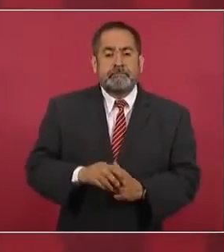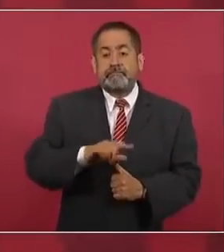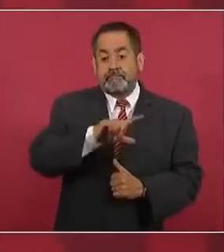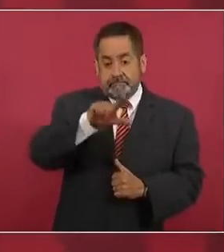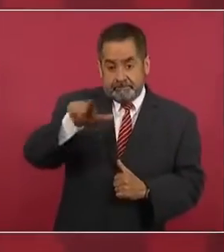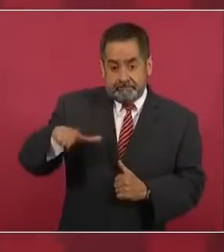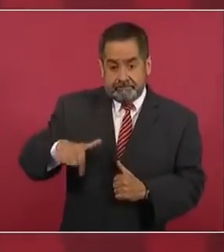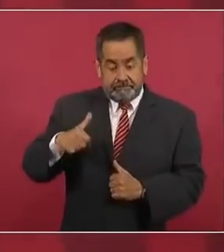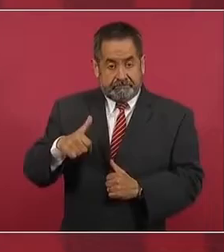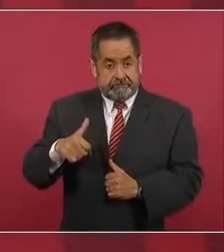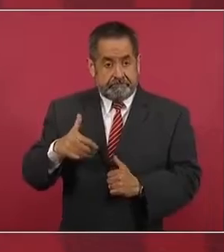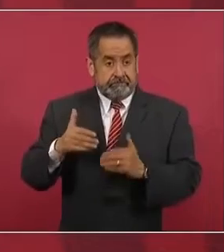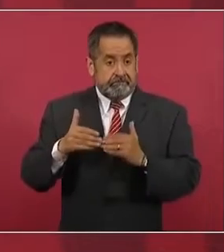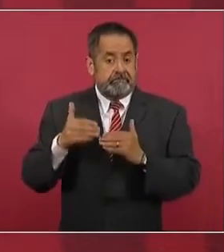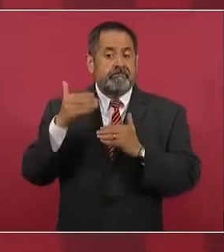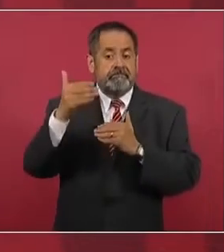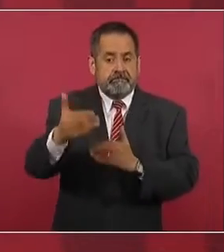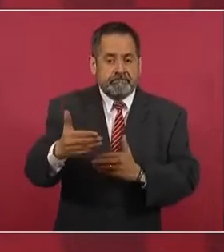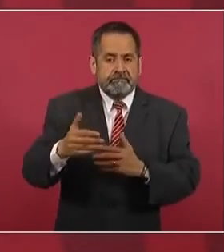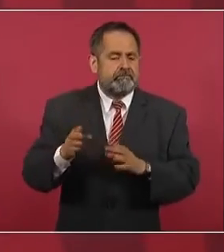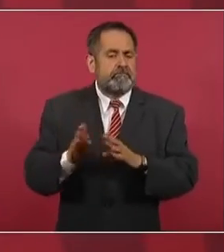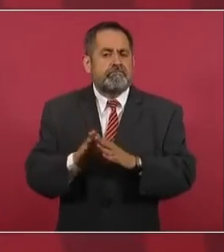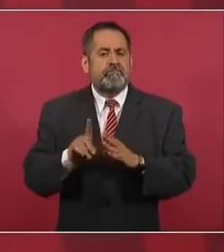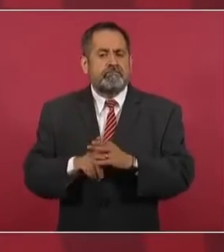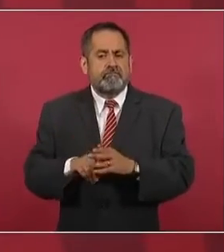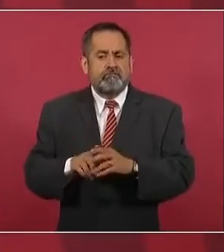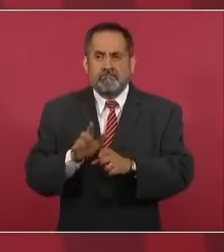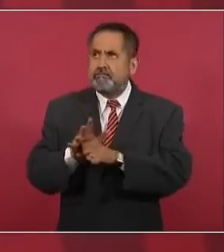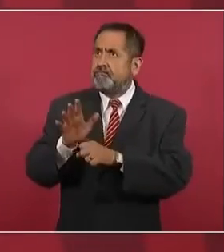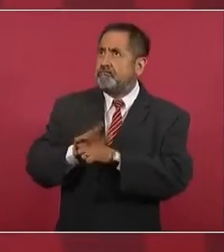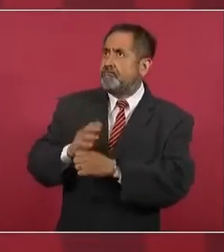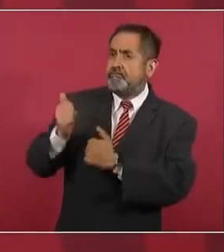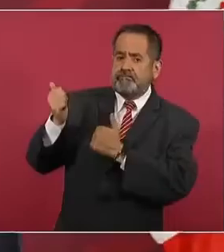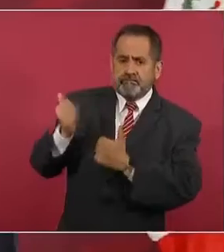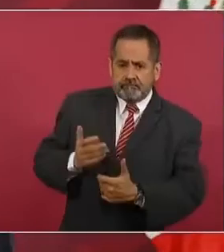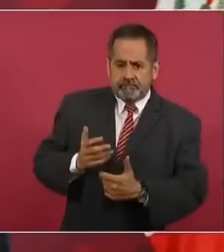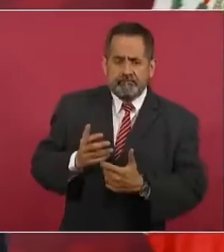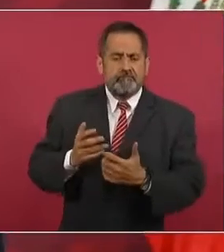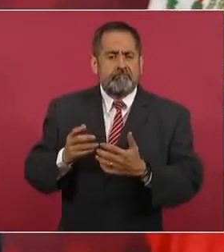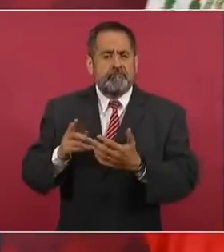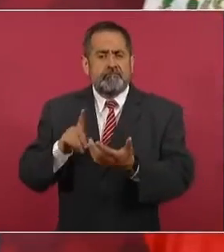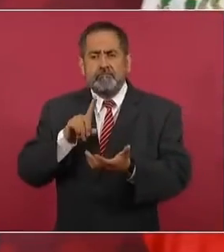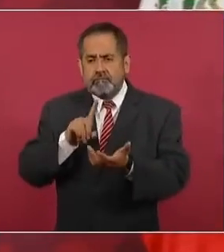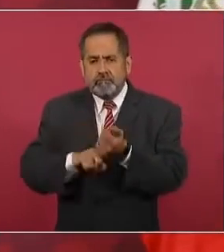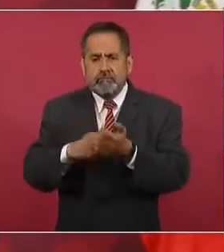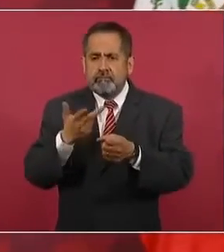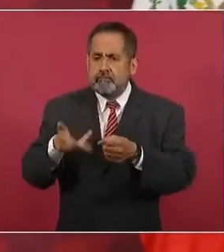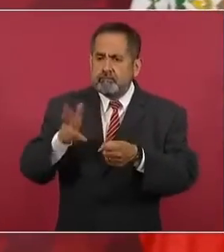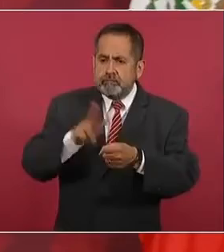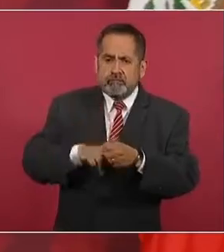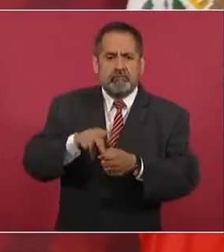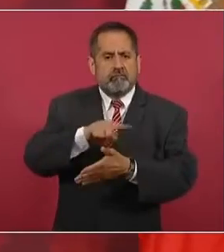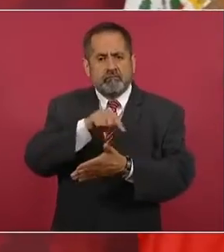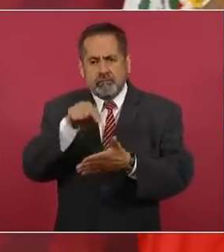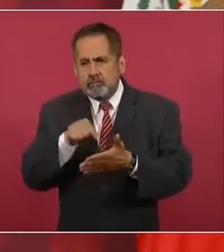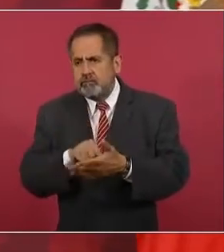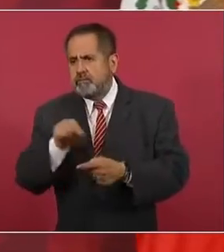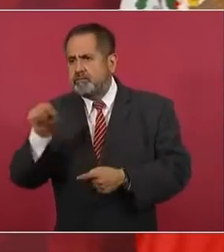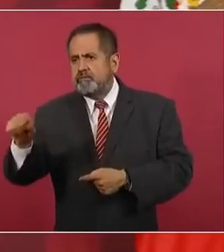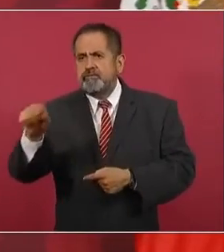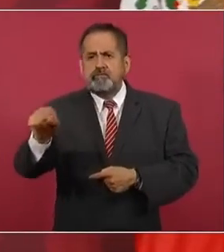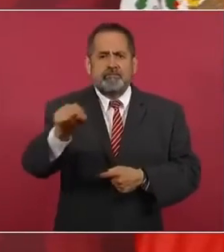vamos a tener las vacunas en centros de salud, en hospitales.